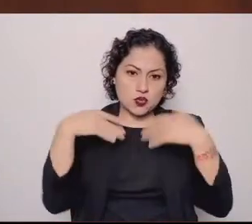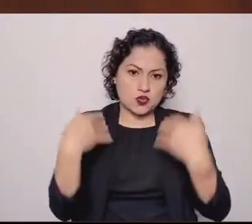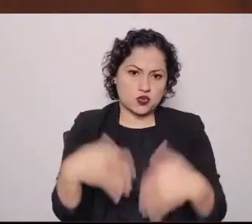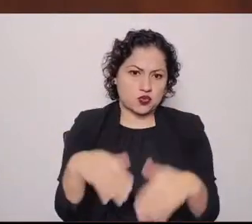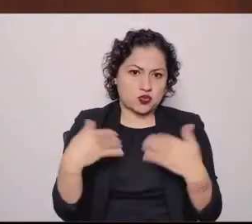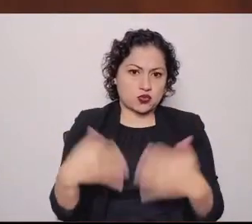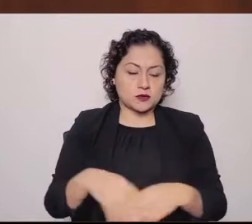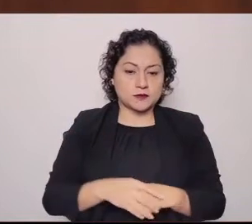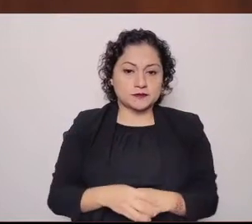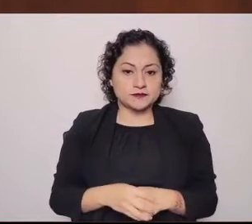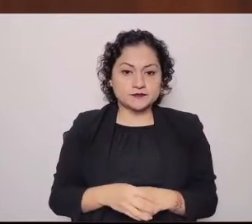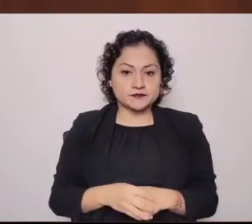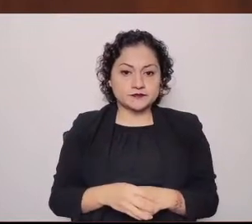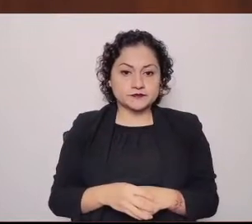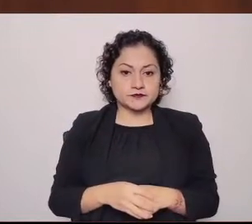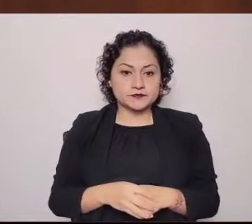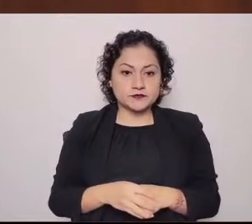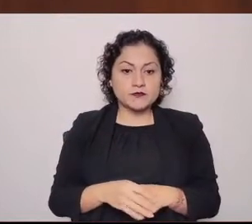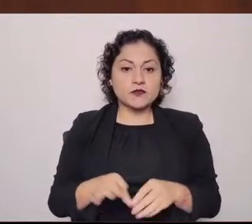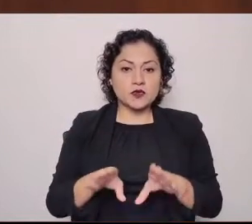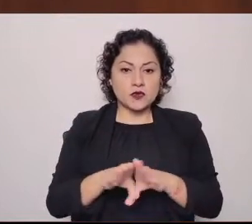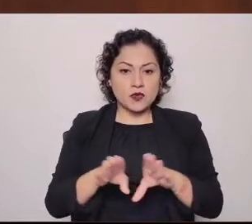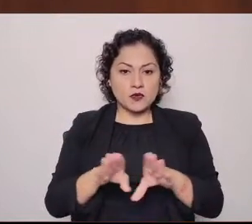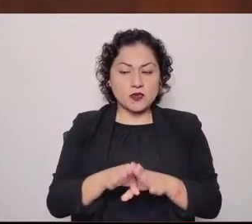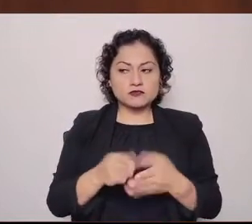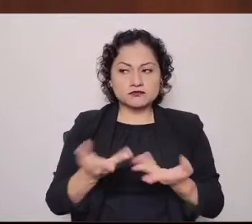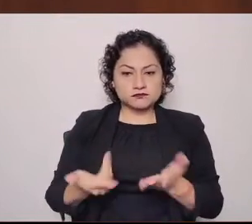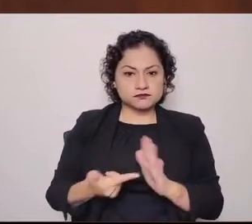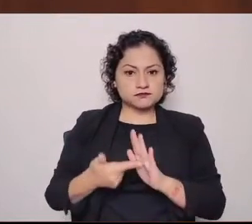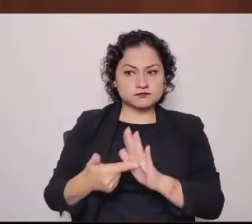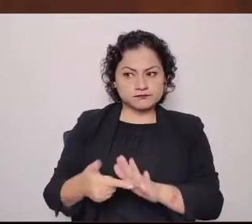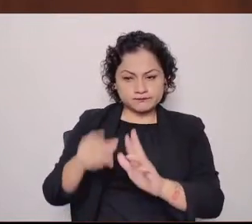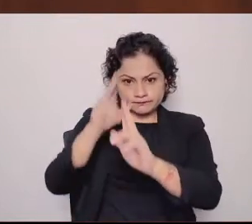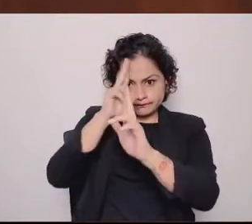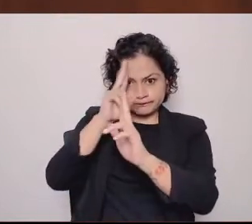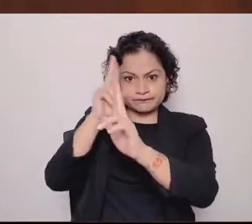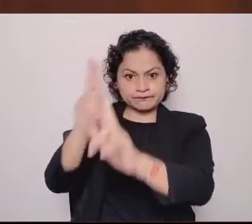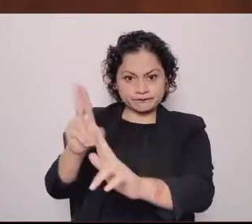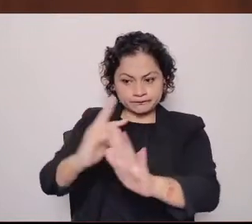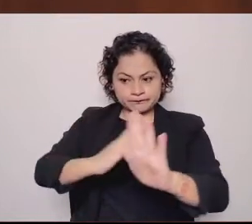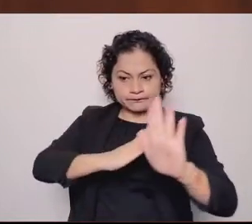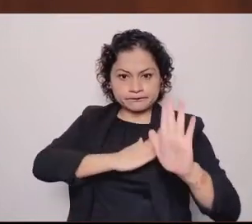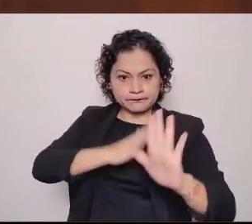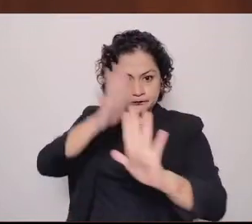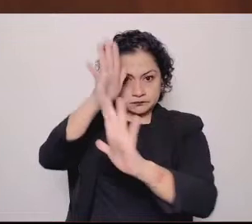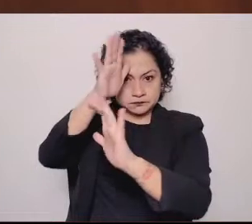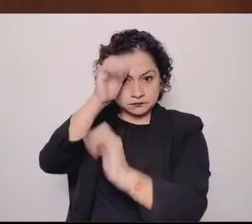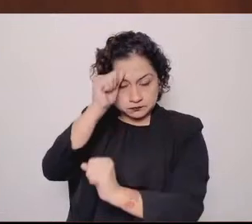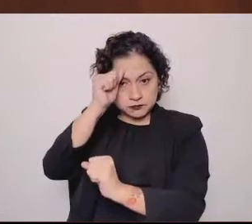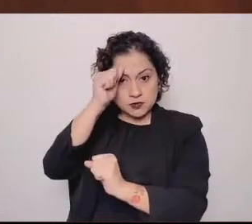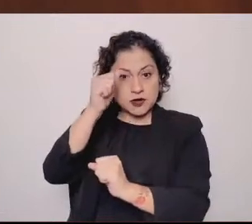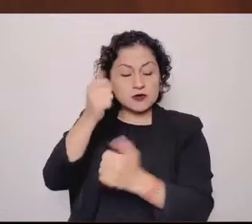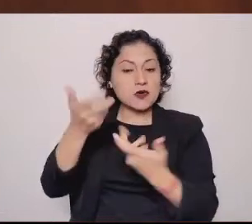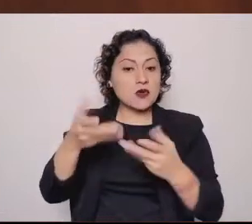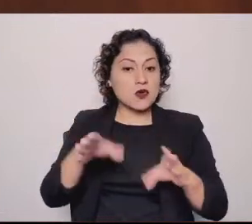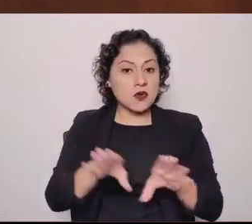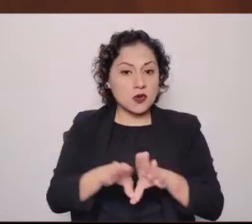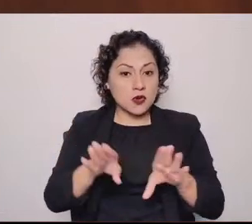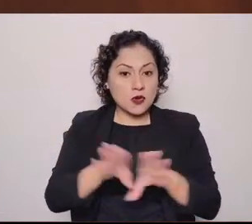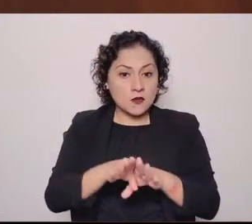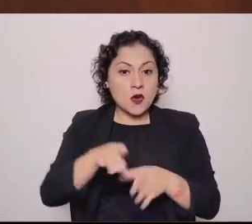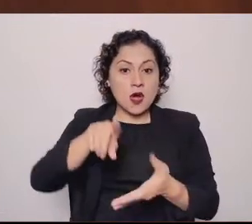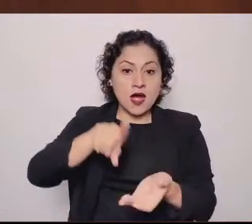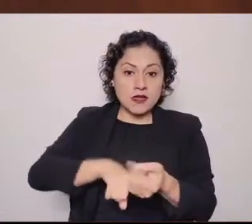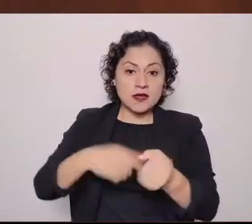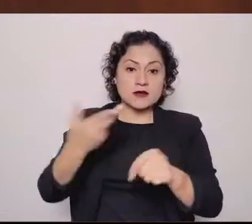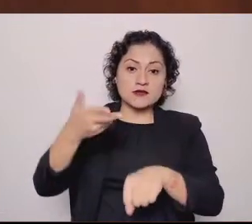muestras de honor y compromiso, enfrentando desde cada uno de los hospitales y clínicas de